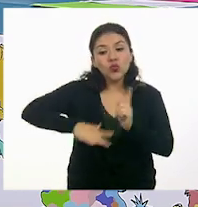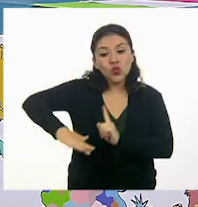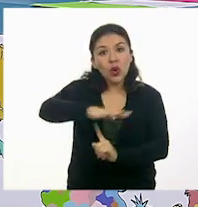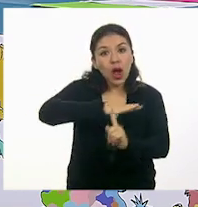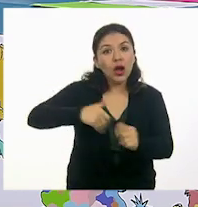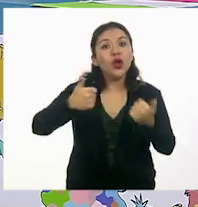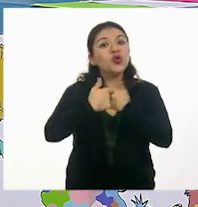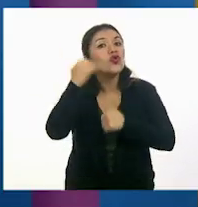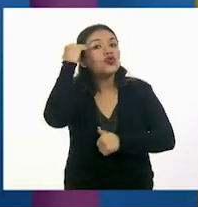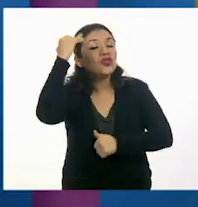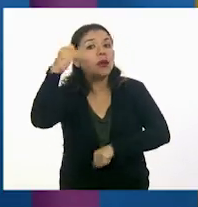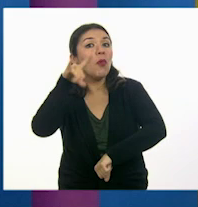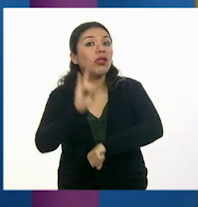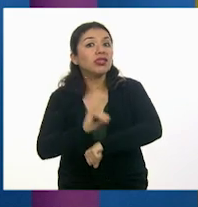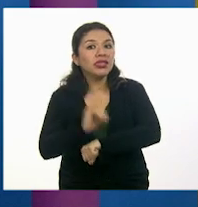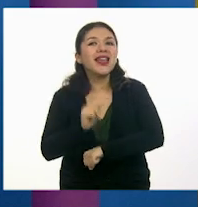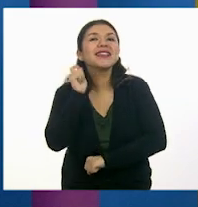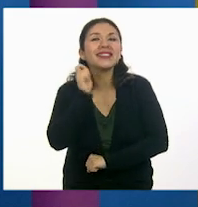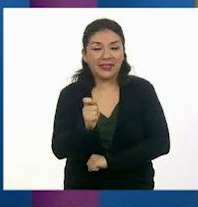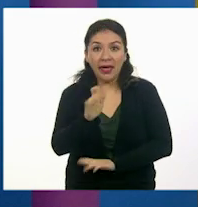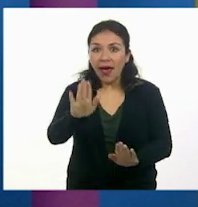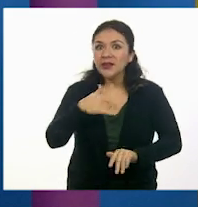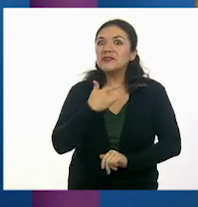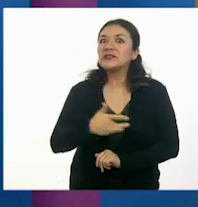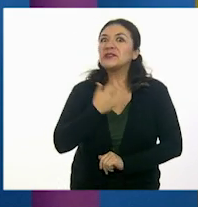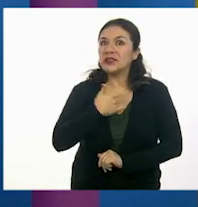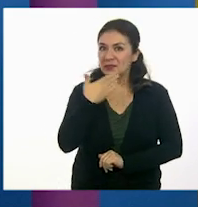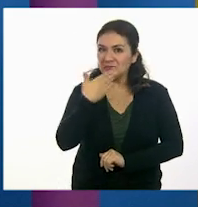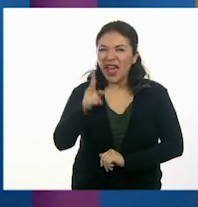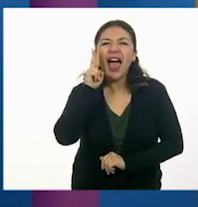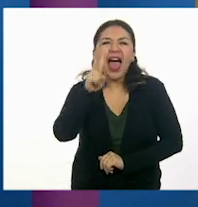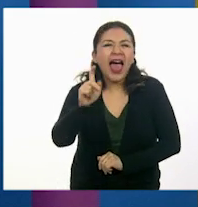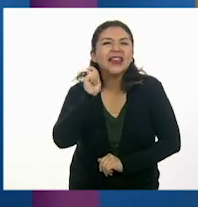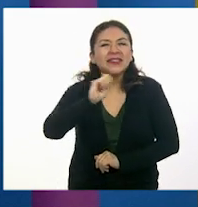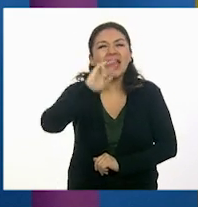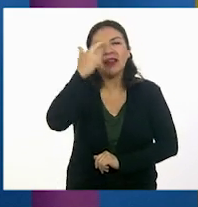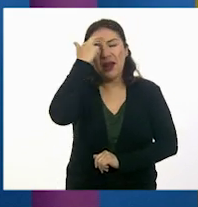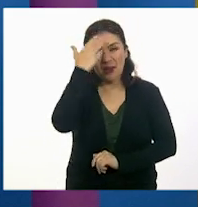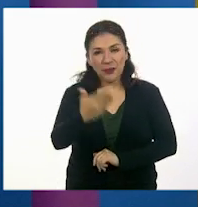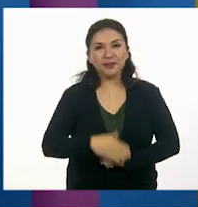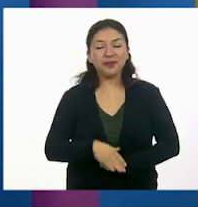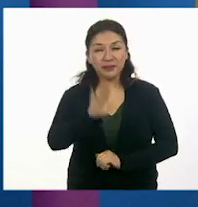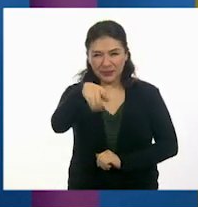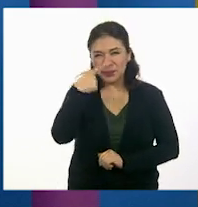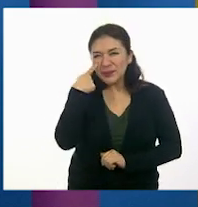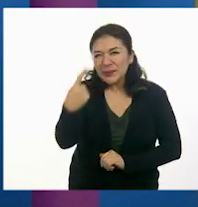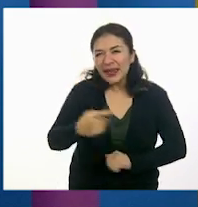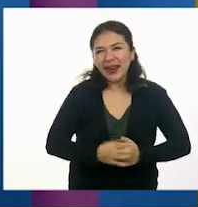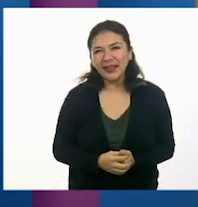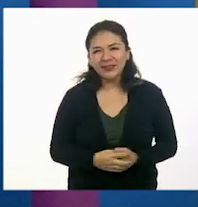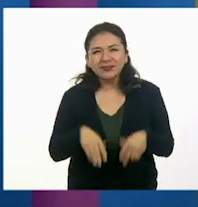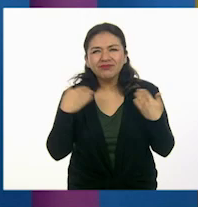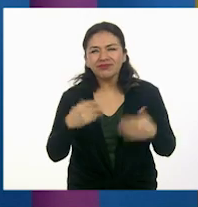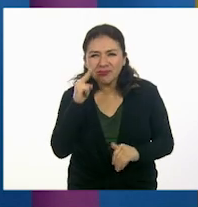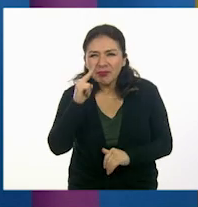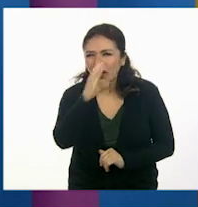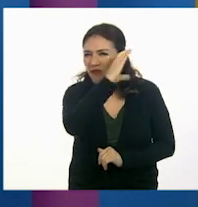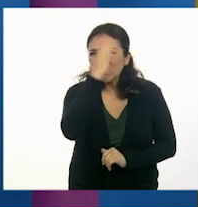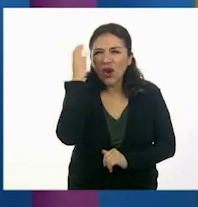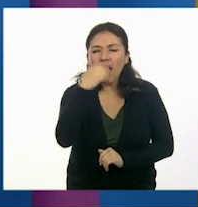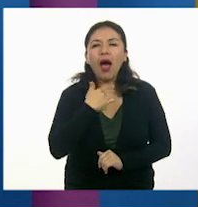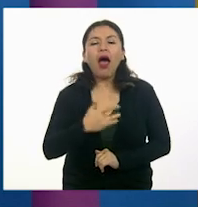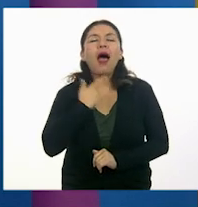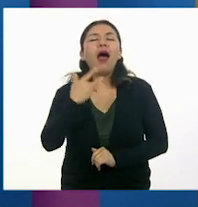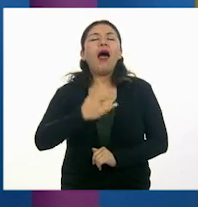el tiempo ficticio. Me parece perfecto. Vamos a recordarlo. Y mira, ver estas fotos me hizo